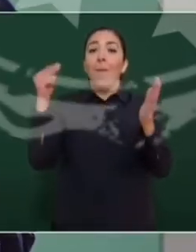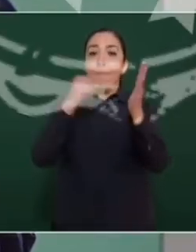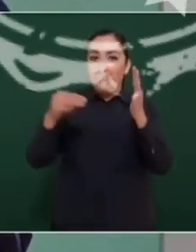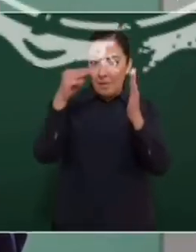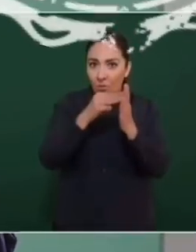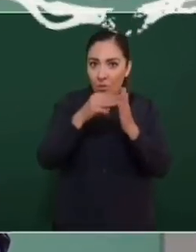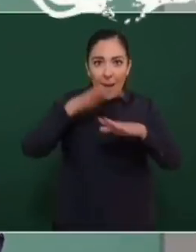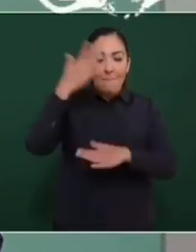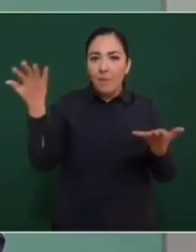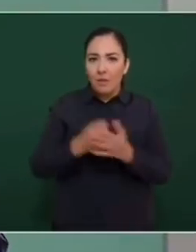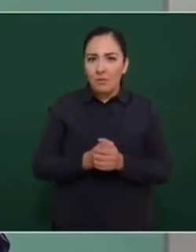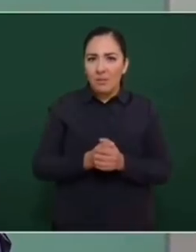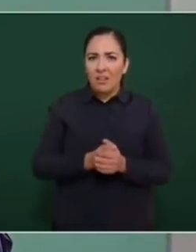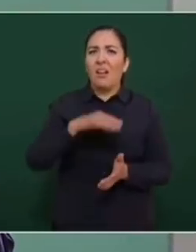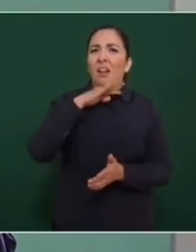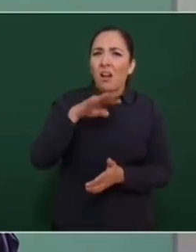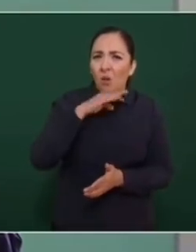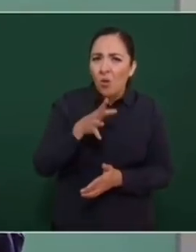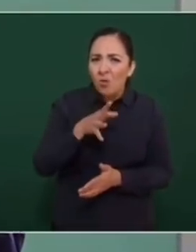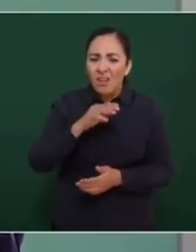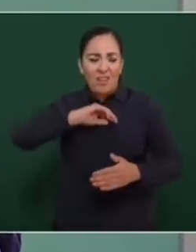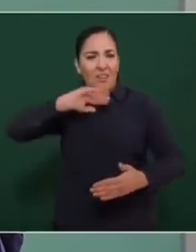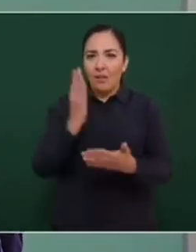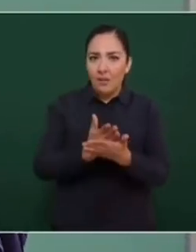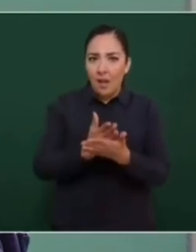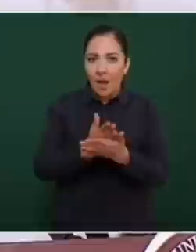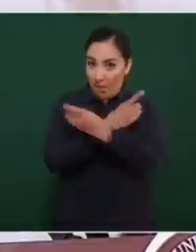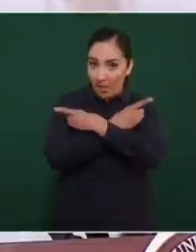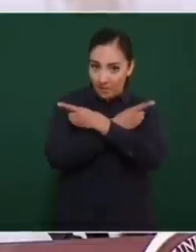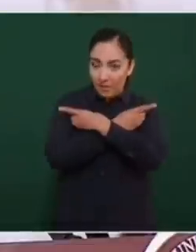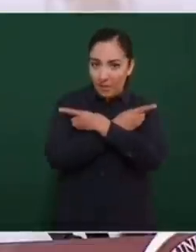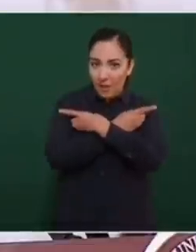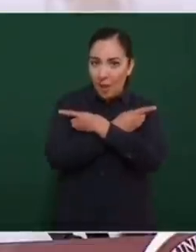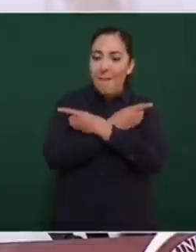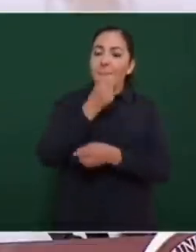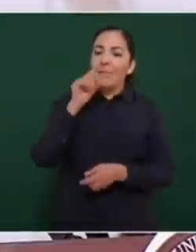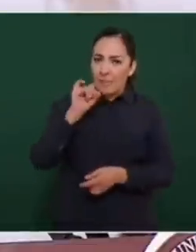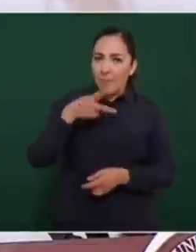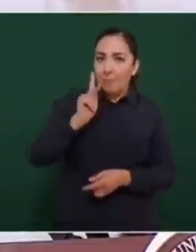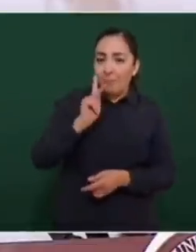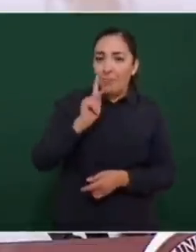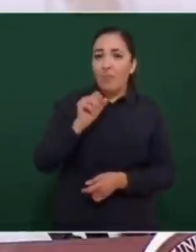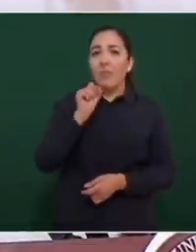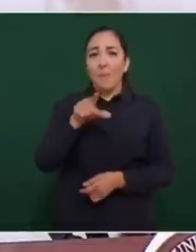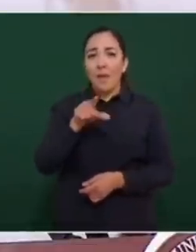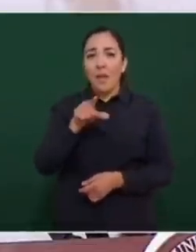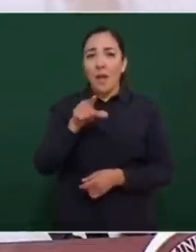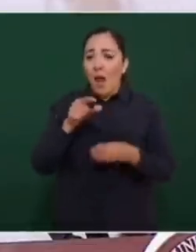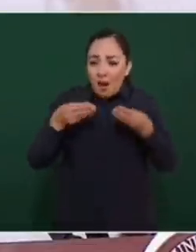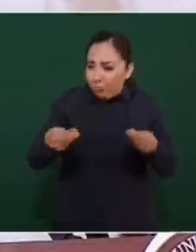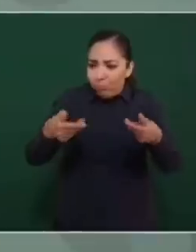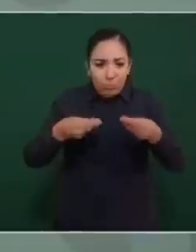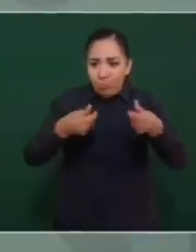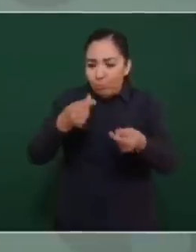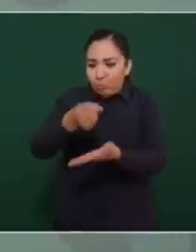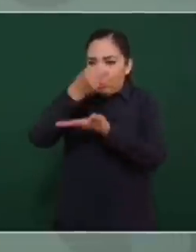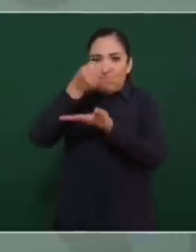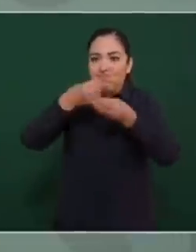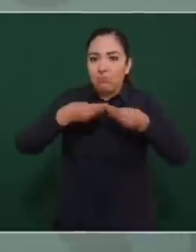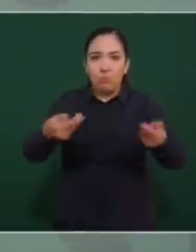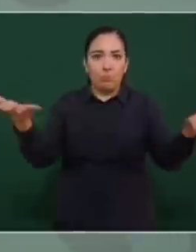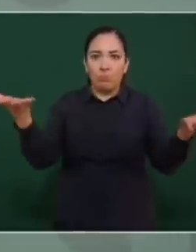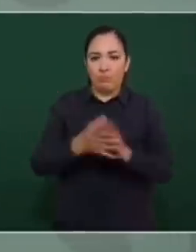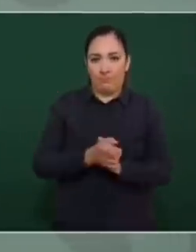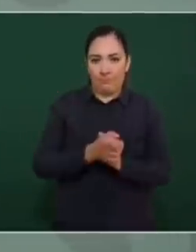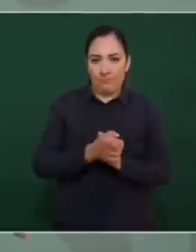Es que la corrupción hay que combatirla no sólo por razones de índole moral, sino porque es mucho, mucho, mucho lo que se fuga, lo que se va por el caño de la